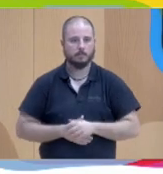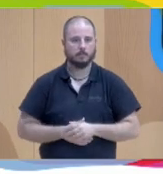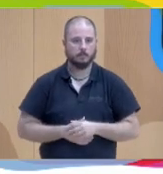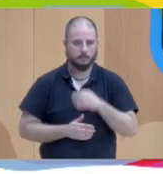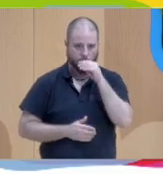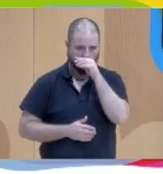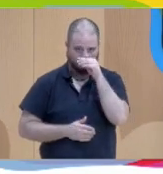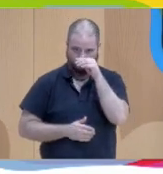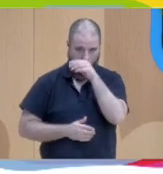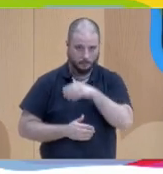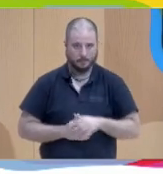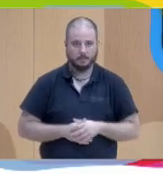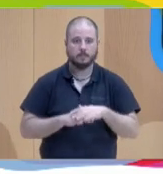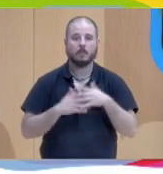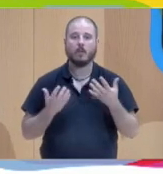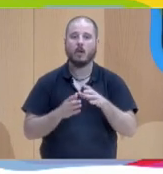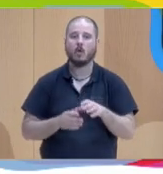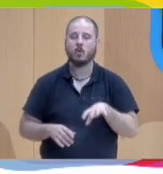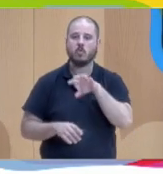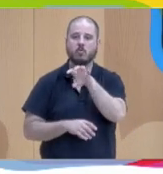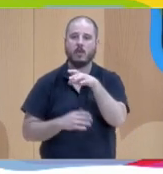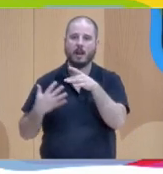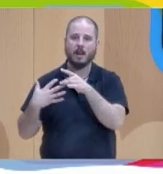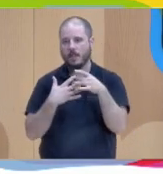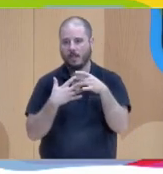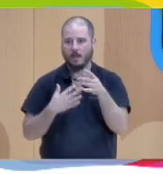una comunidad líder y pionera en el Estado español.